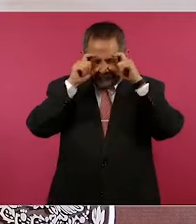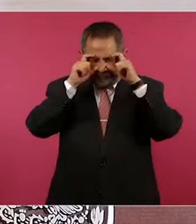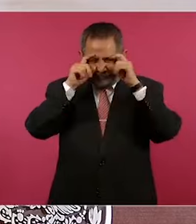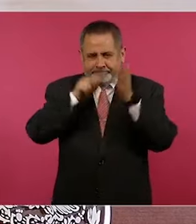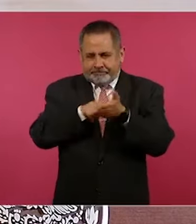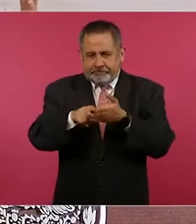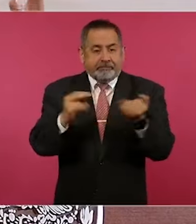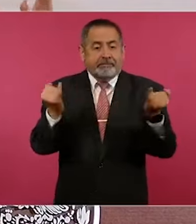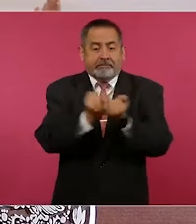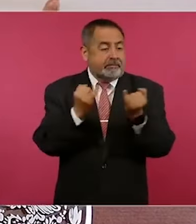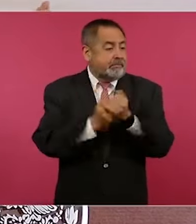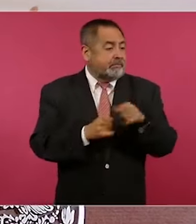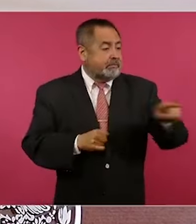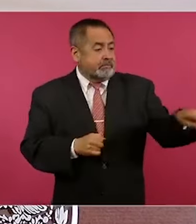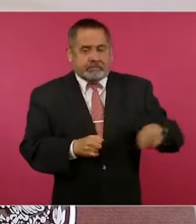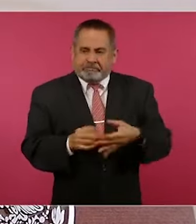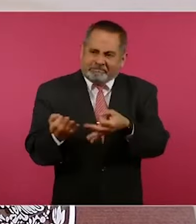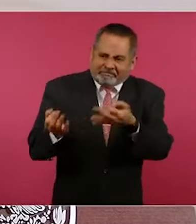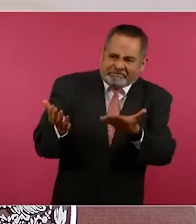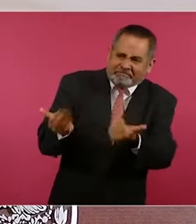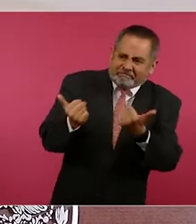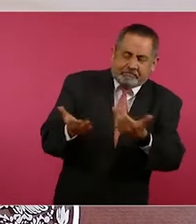Protéjanse